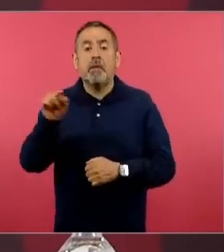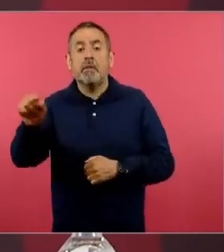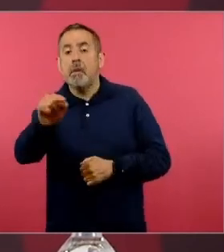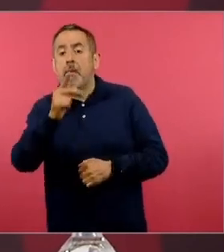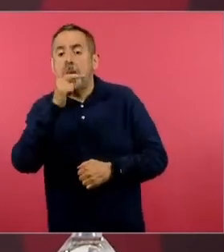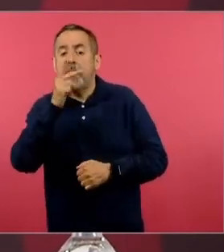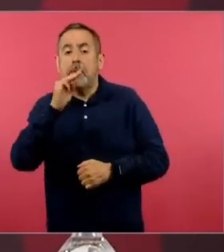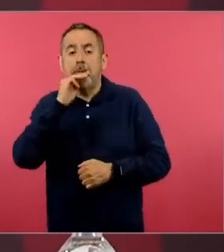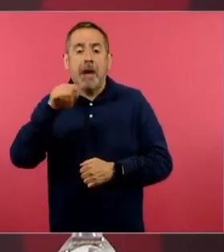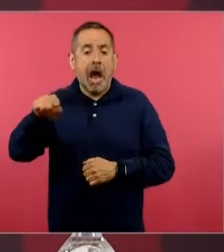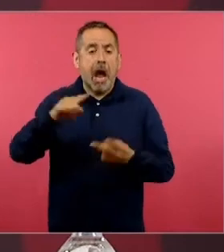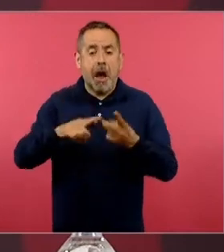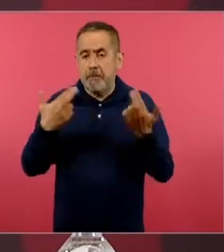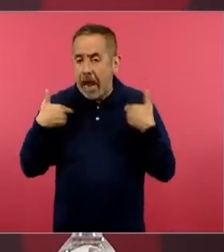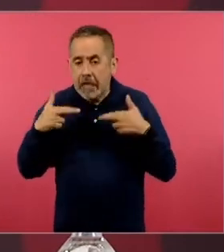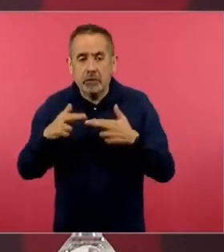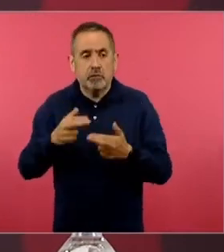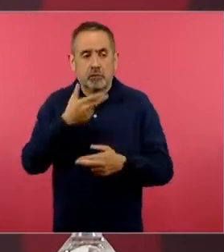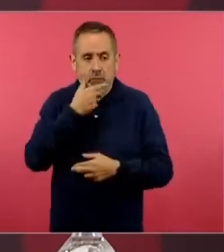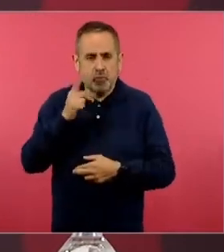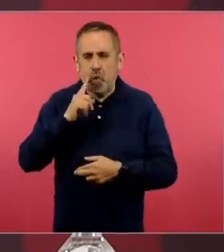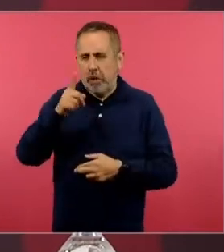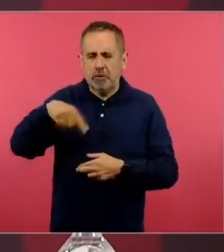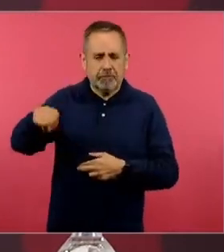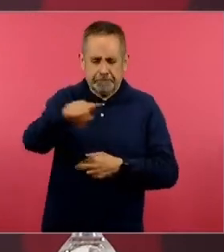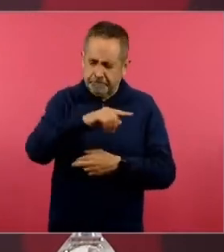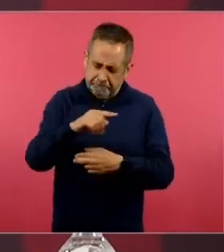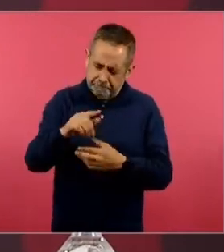Buenas tardes.